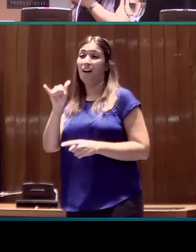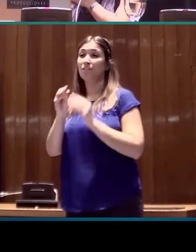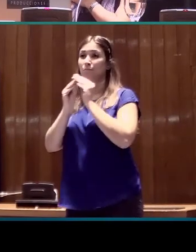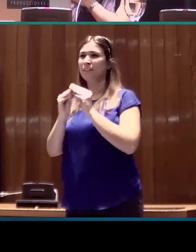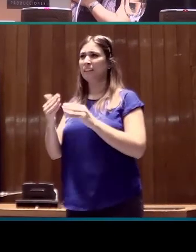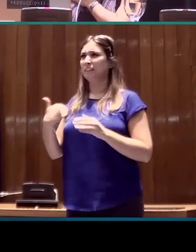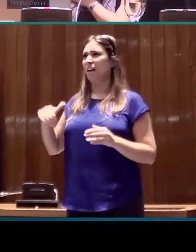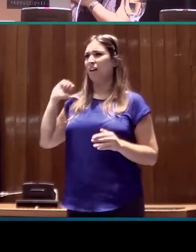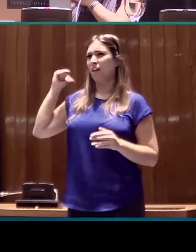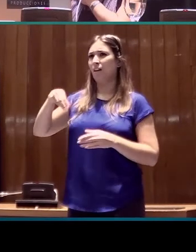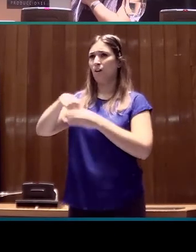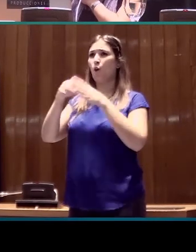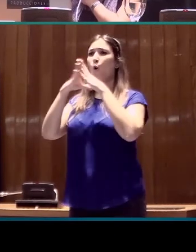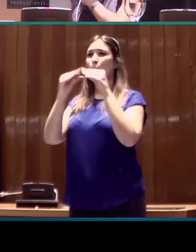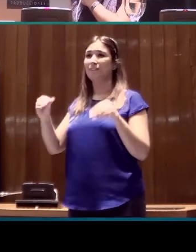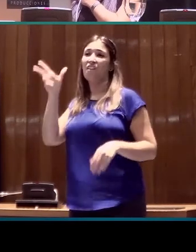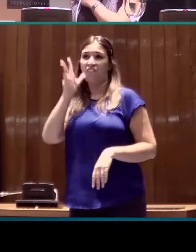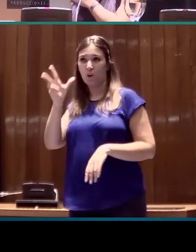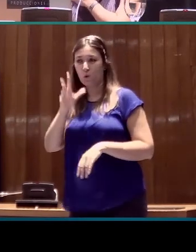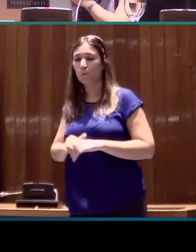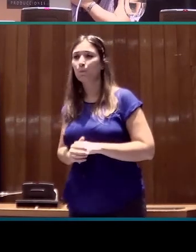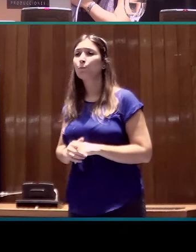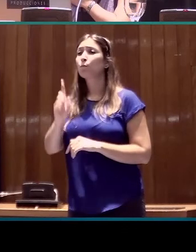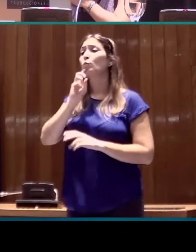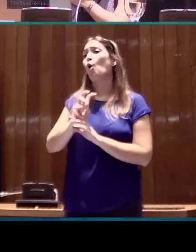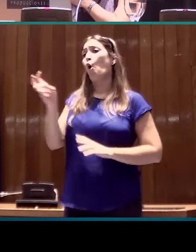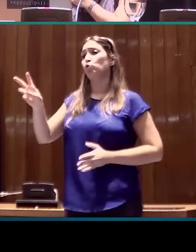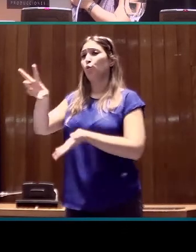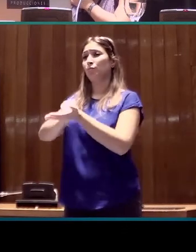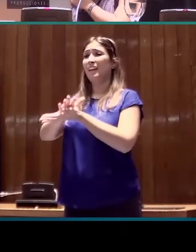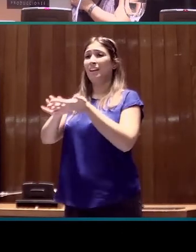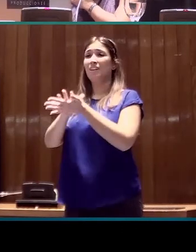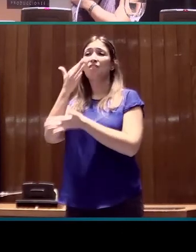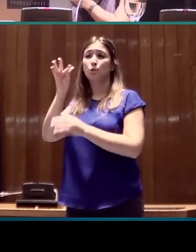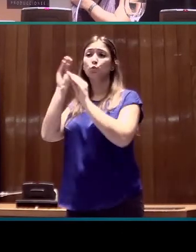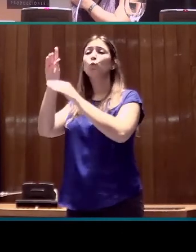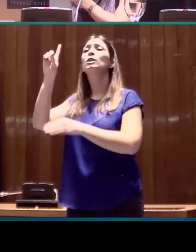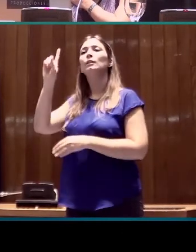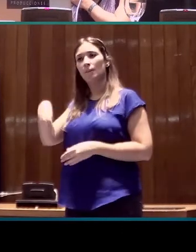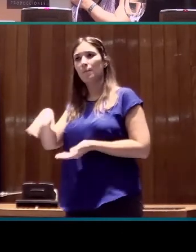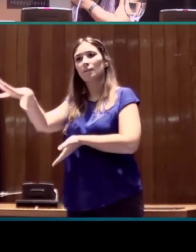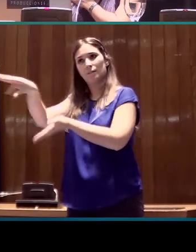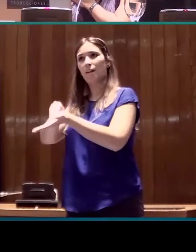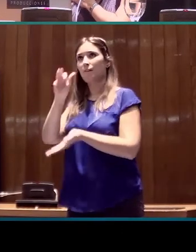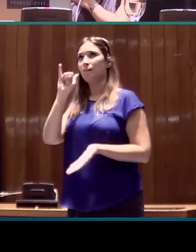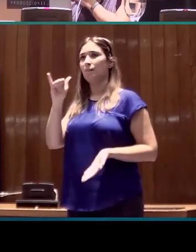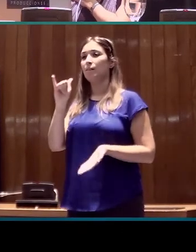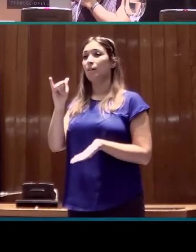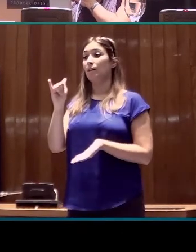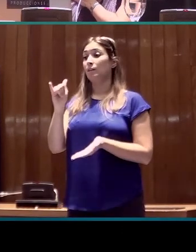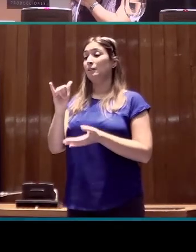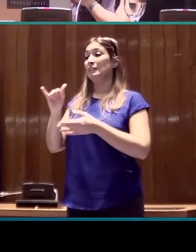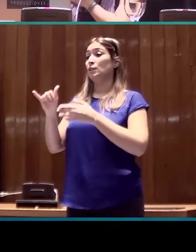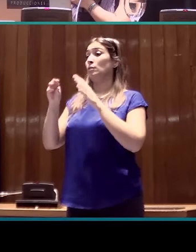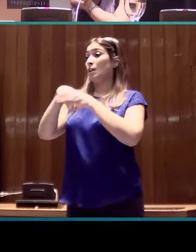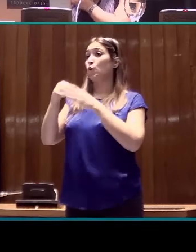hace unos años en la Universidad de Vigo o también el corpus de la lengua de signos francesa que se ha construido en